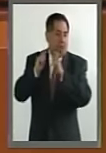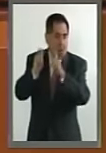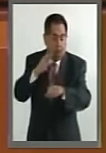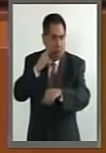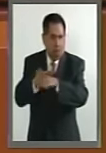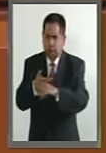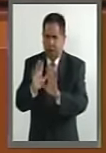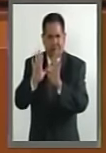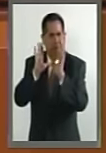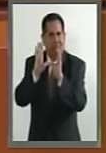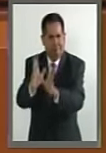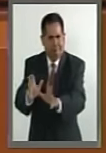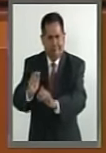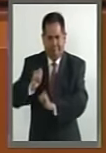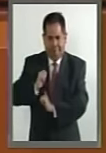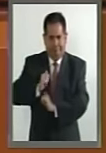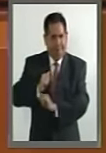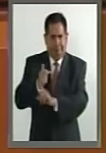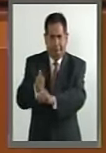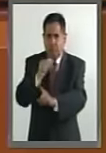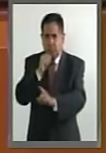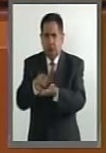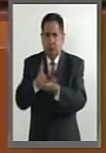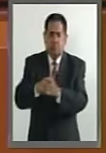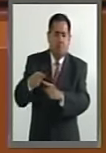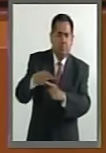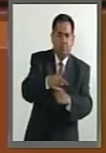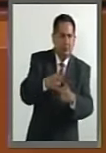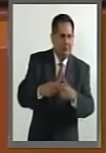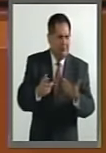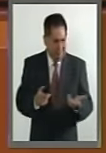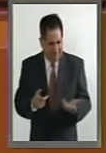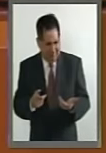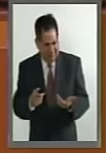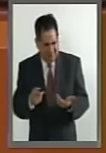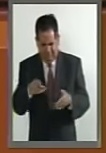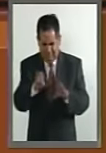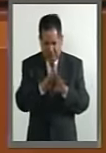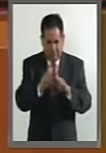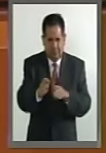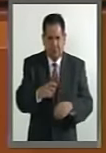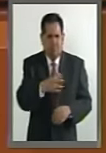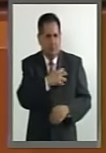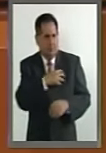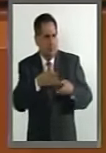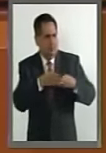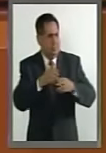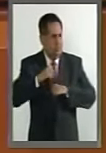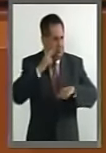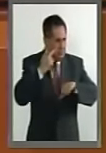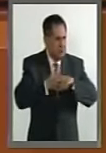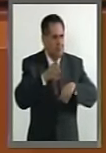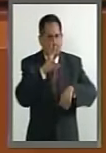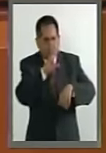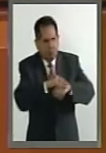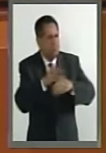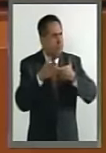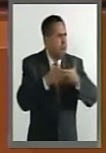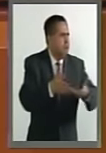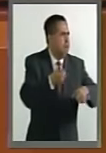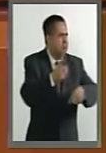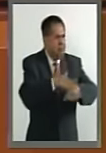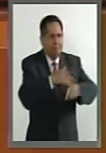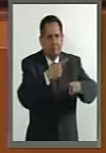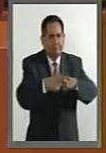conexión con la disciplina militar. Y dígame qué disciplina militar tiene que ver con autorizar los arribos, los despachos,